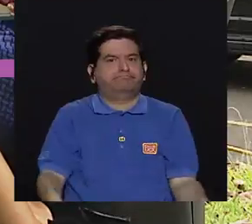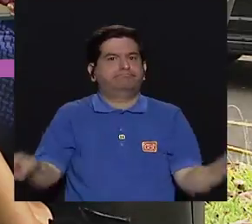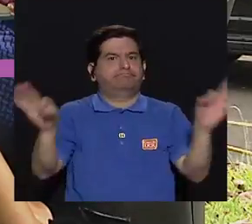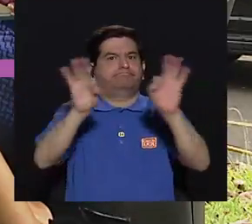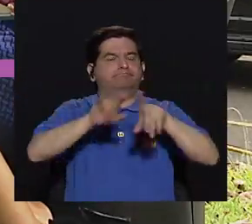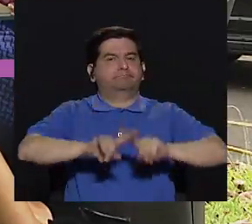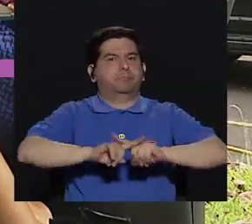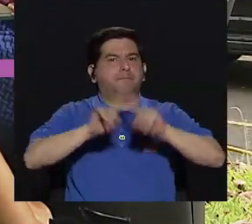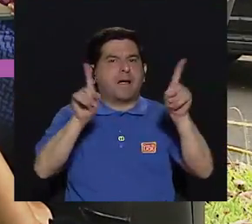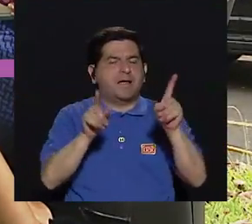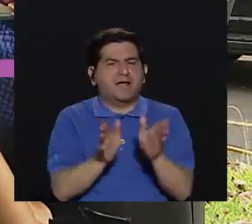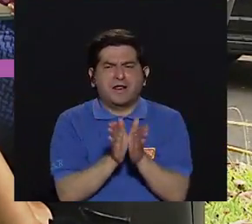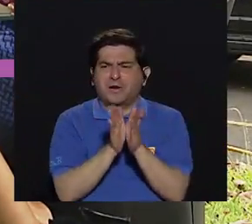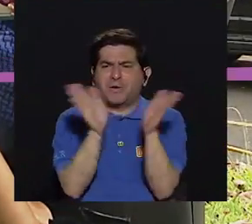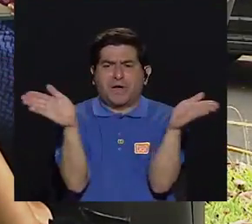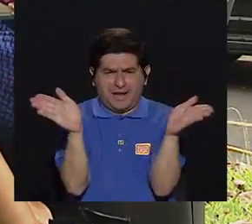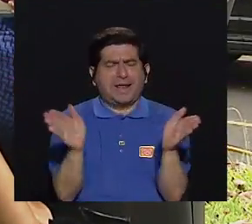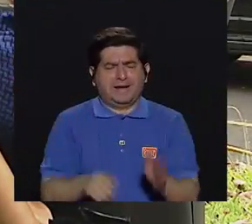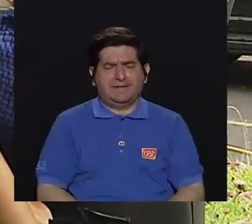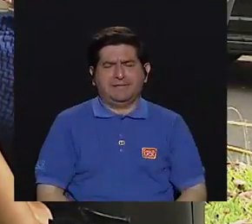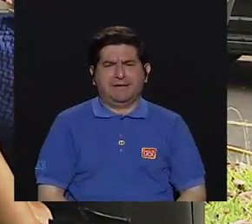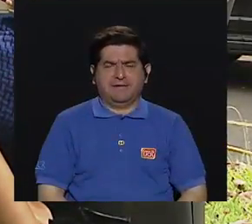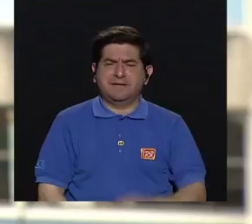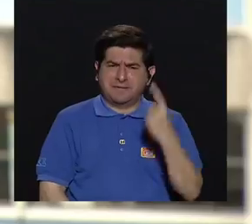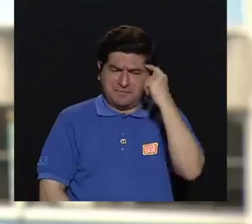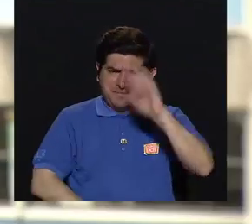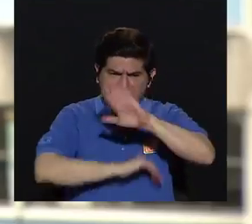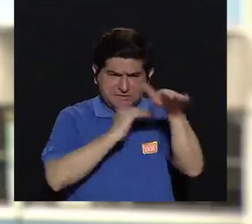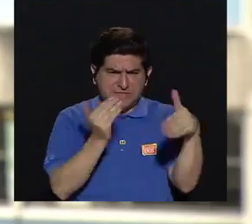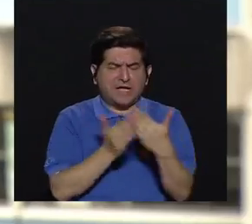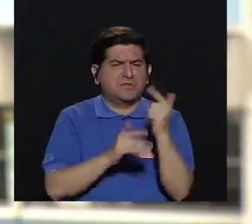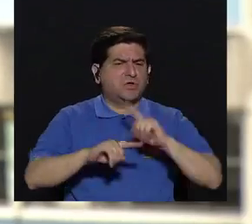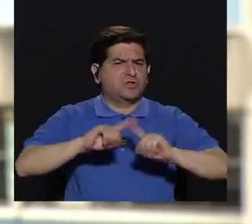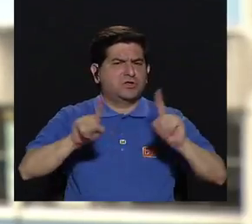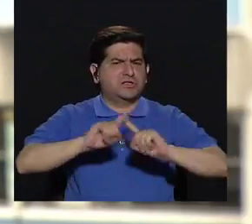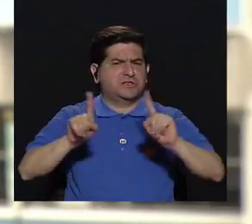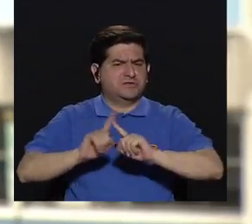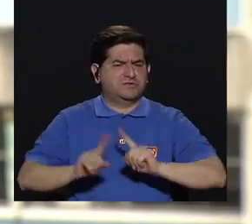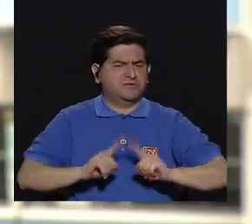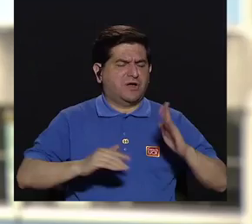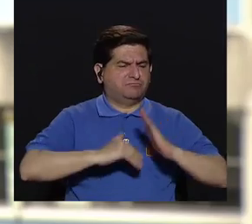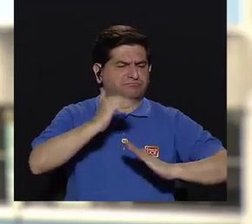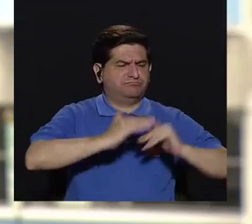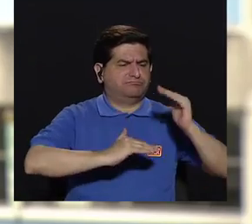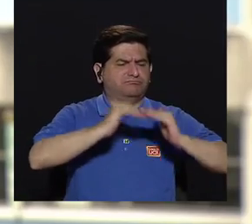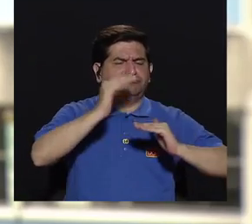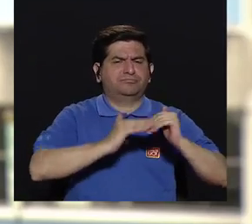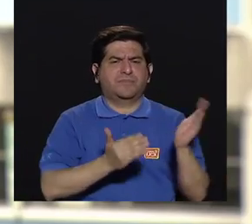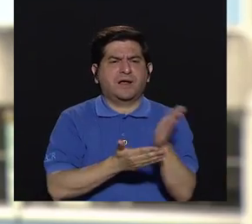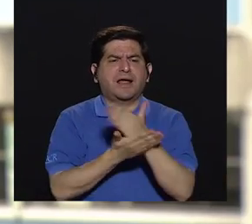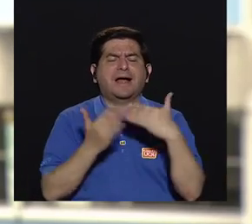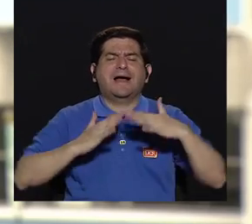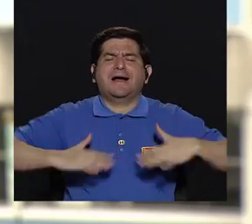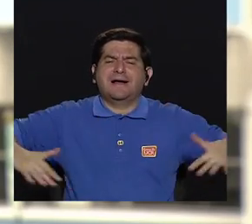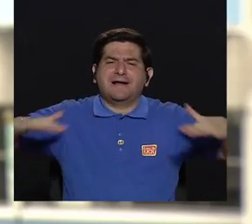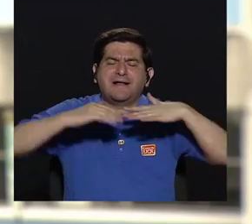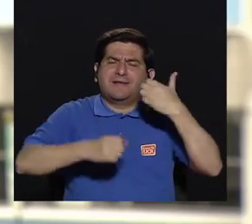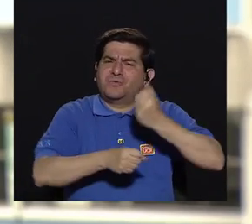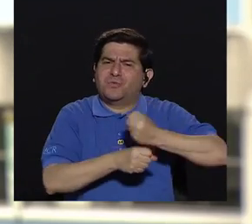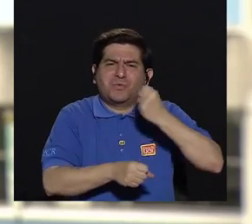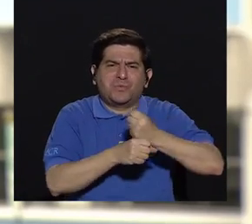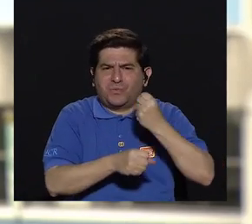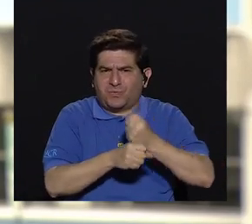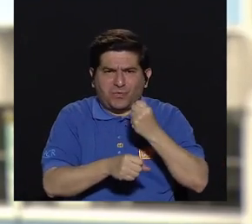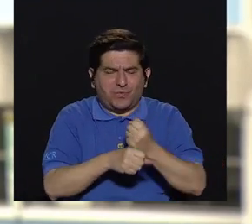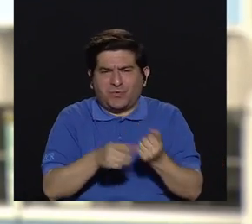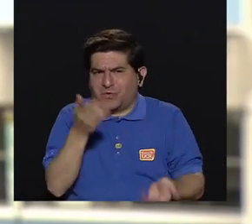importante, pero, bueno, en general es importante para todas las edificaciones. Hay algunos espacios